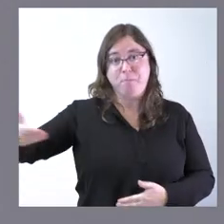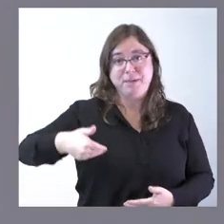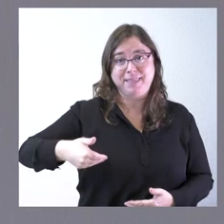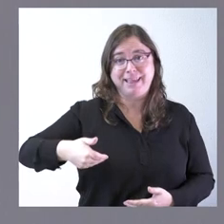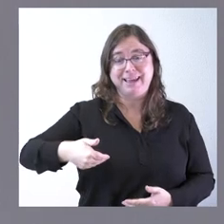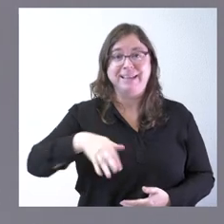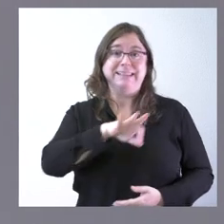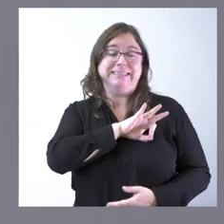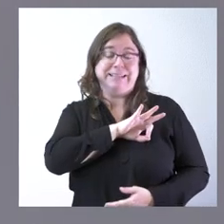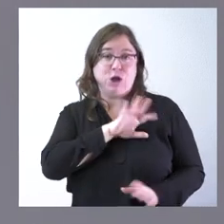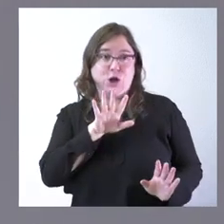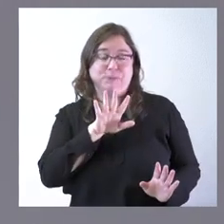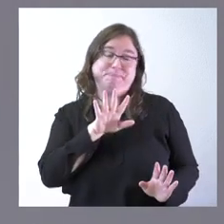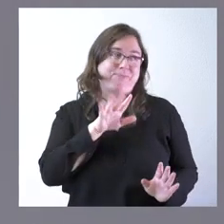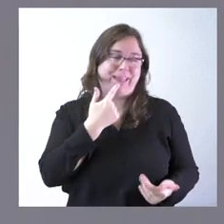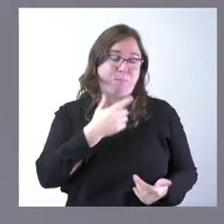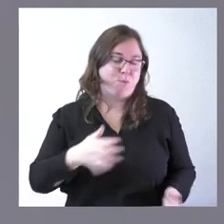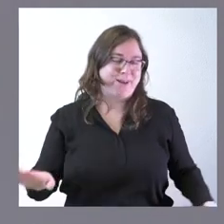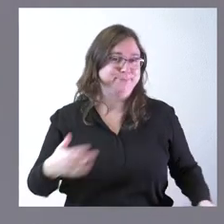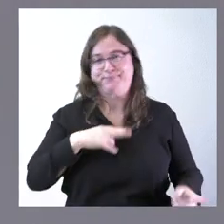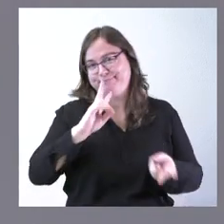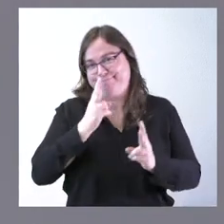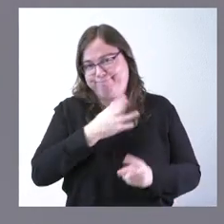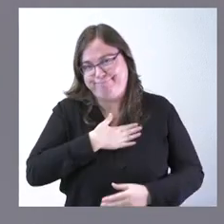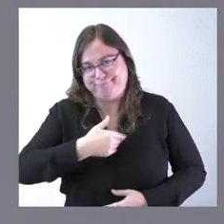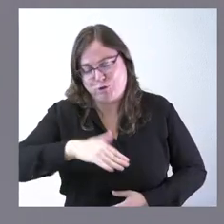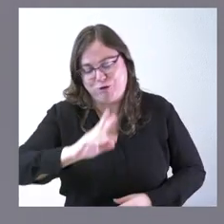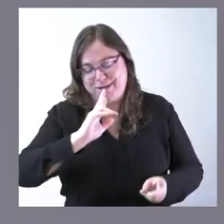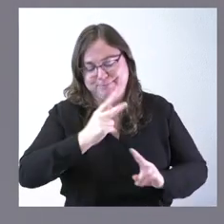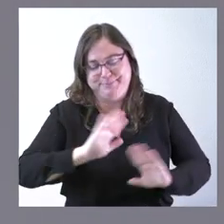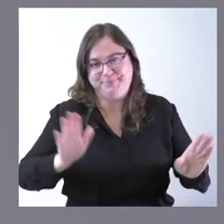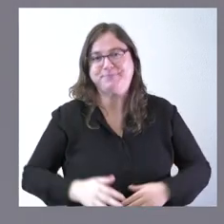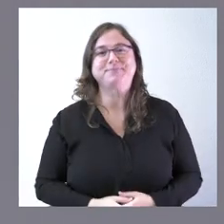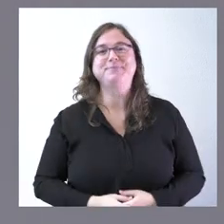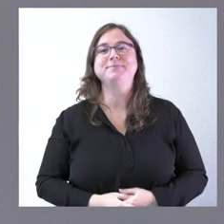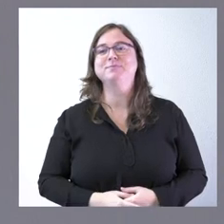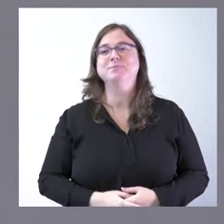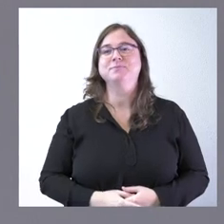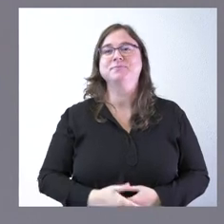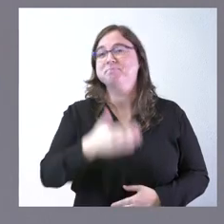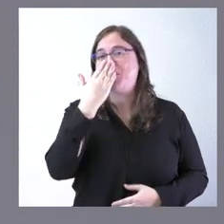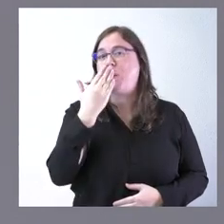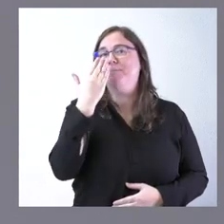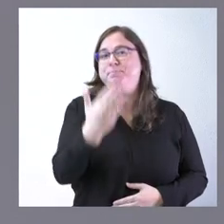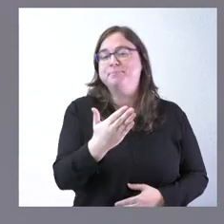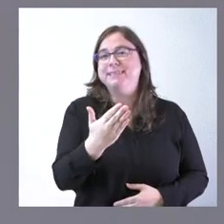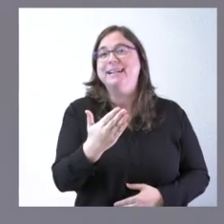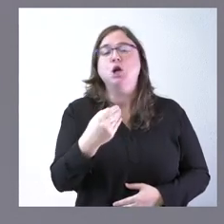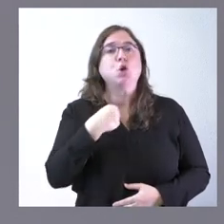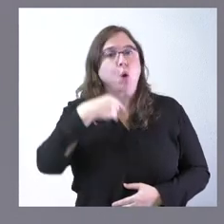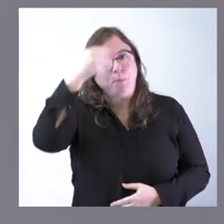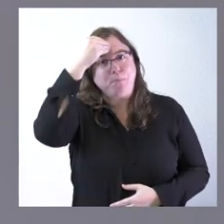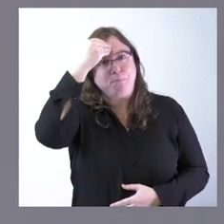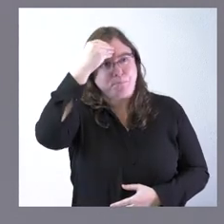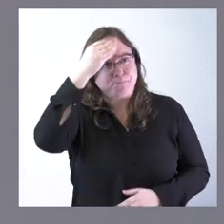el señor bueno yo tampoco quiero contestar a ellos realmente lo veo también coherente porque